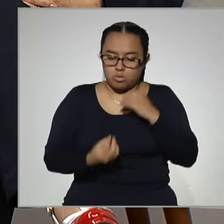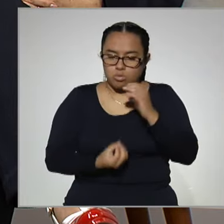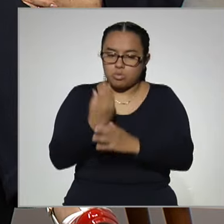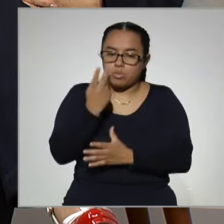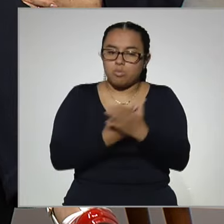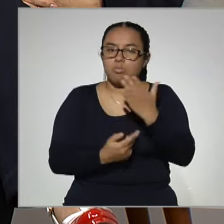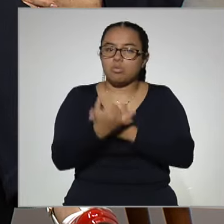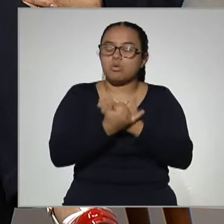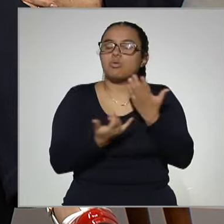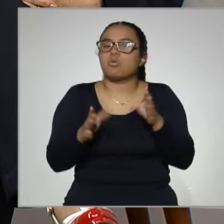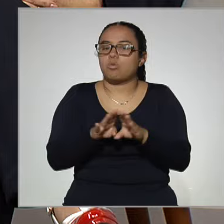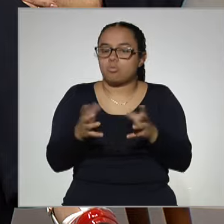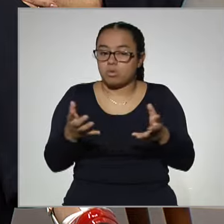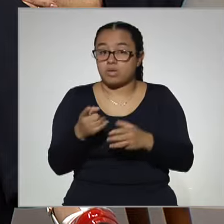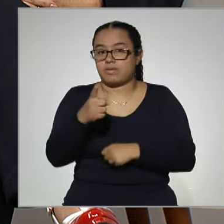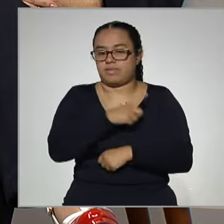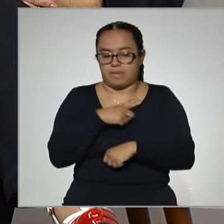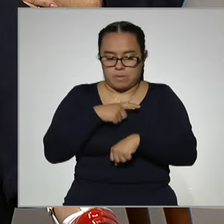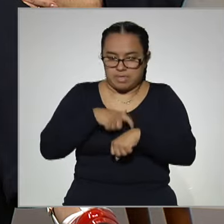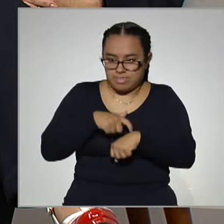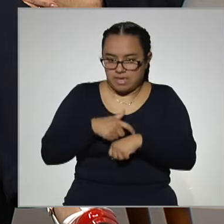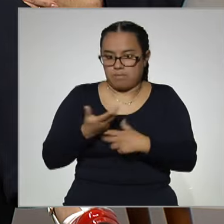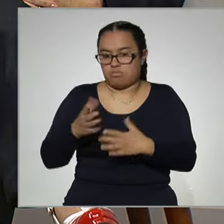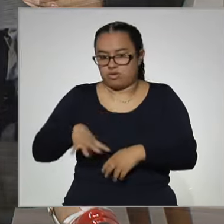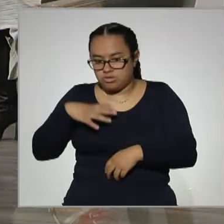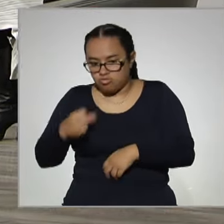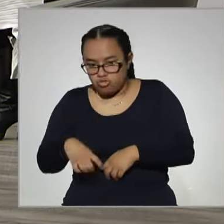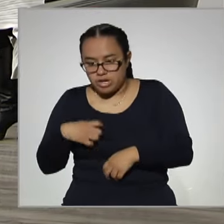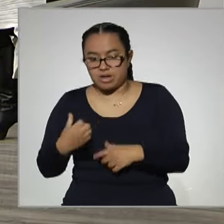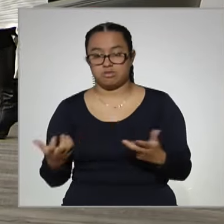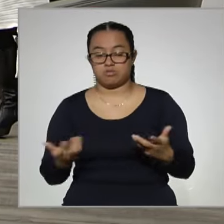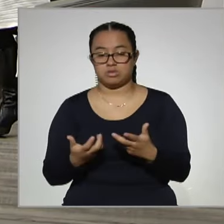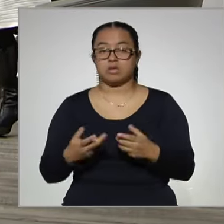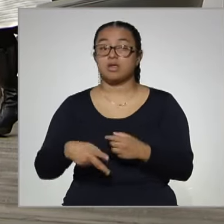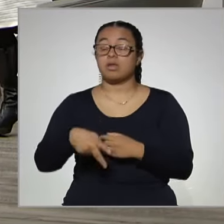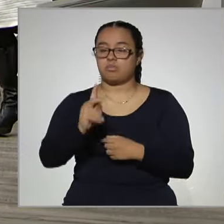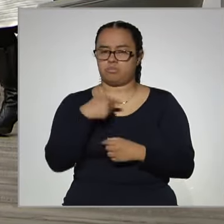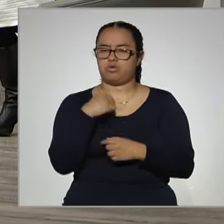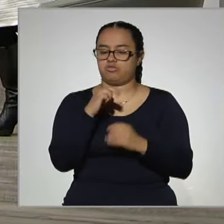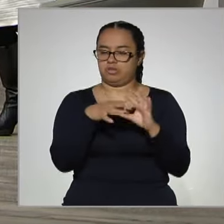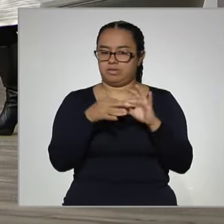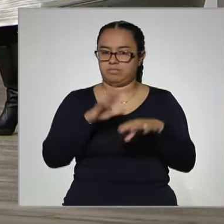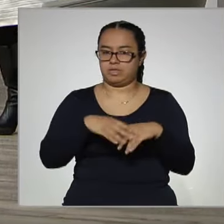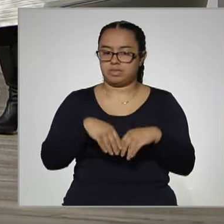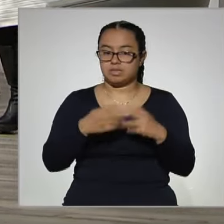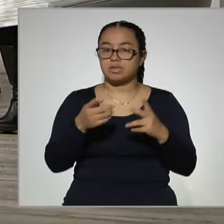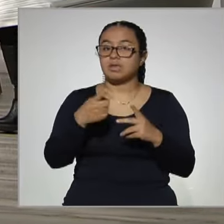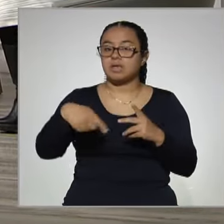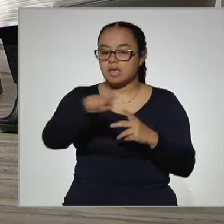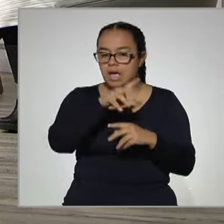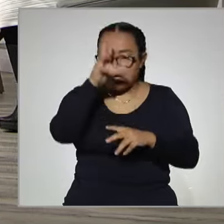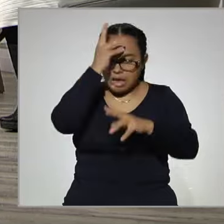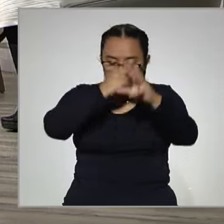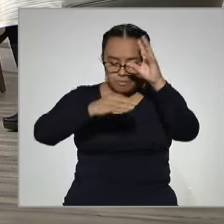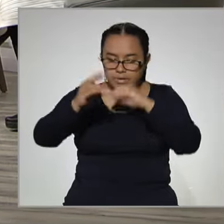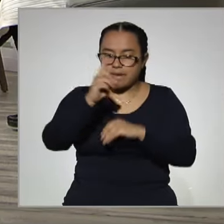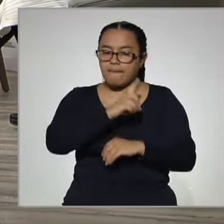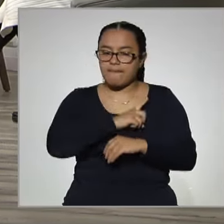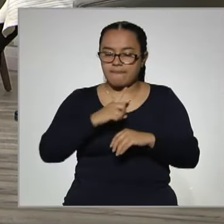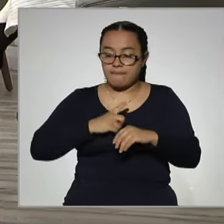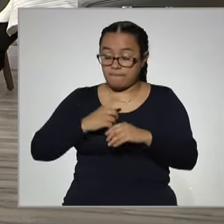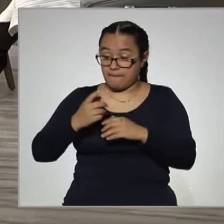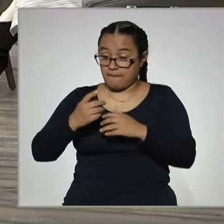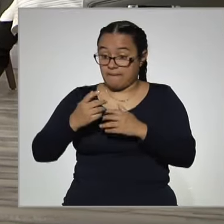proyecto? Le vas a tener que dedicar tiempo y esfuerzo. Pero yo sí resalto esta parte, aprender, obtener un grado